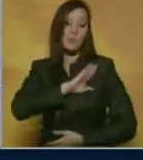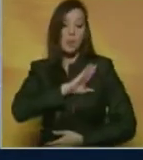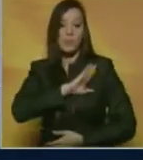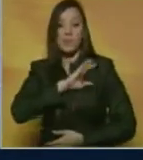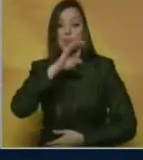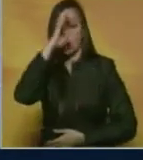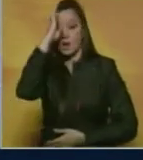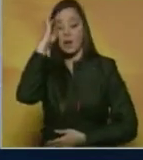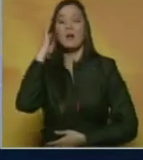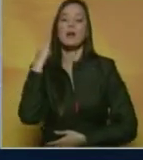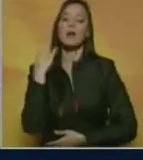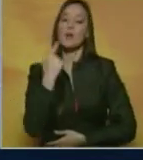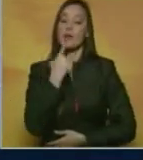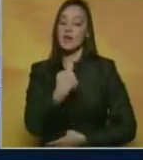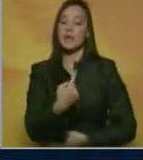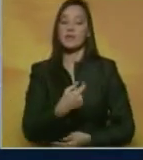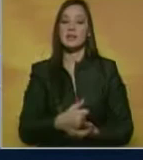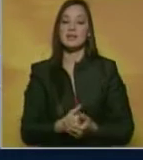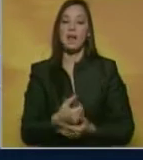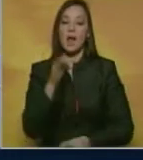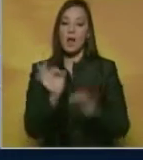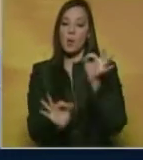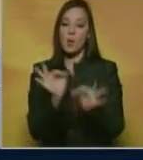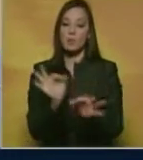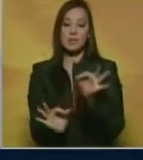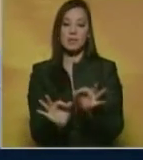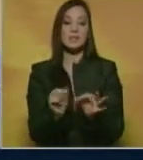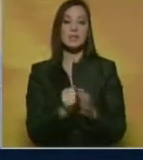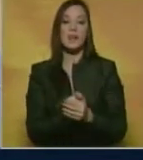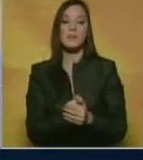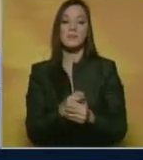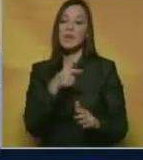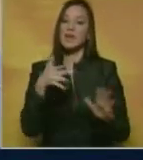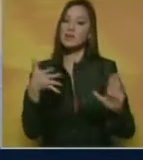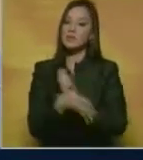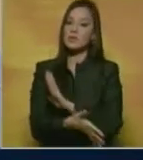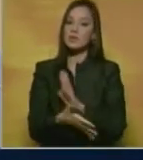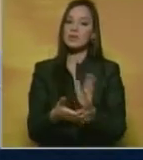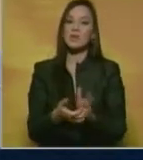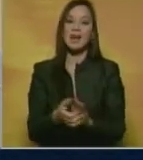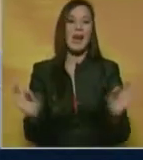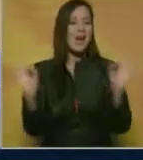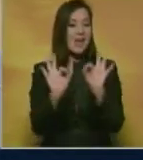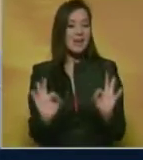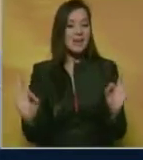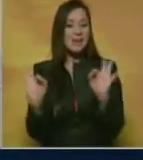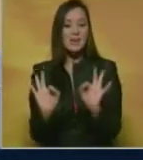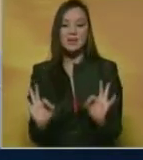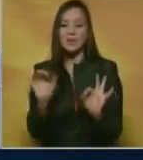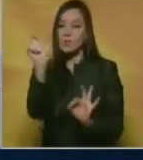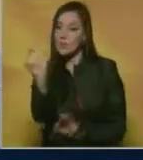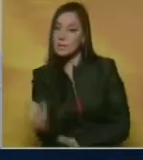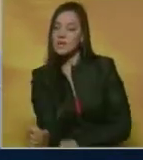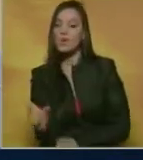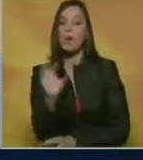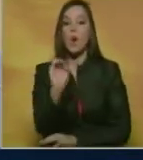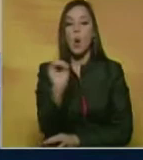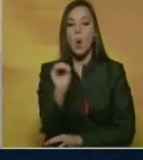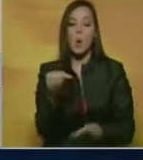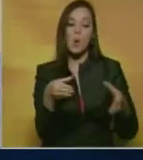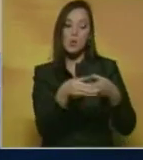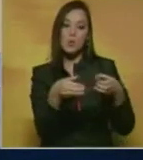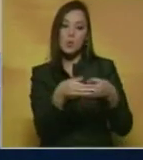definición clásica de justicia, significa que ningún individuo o grupo